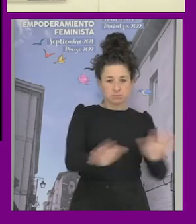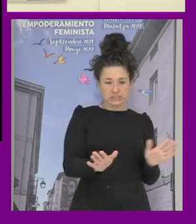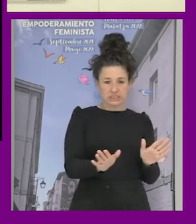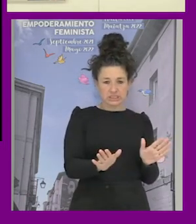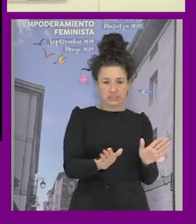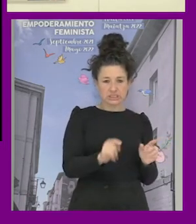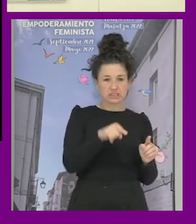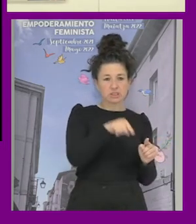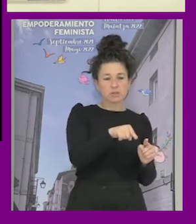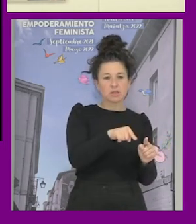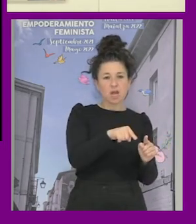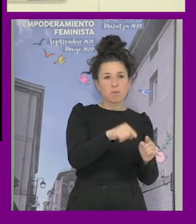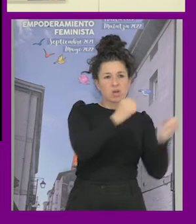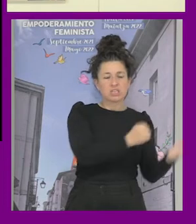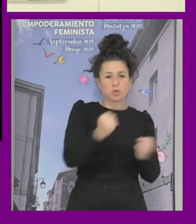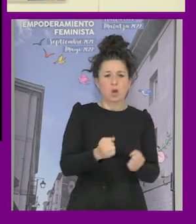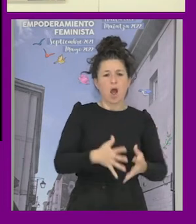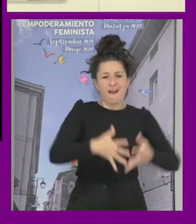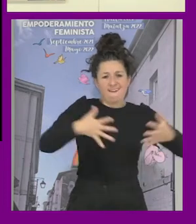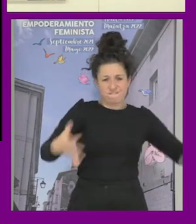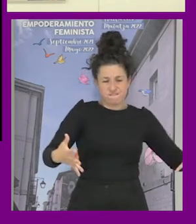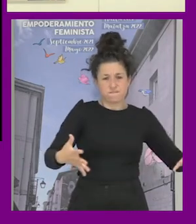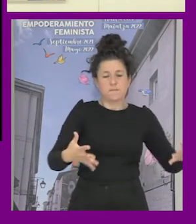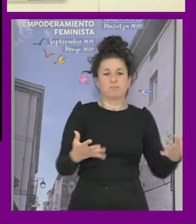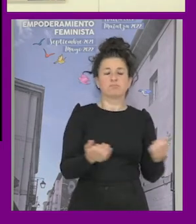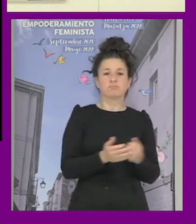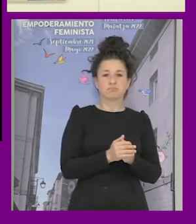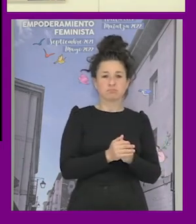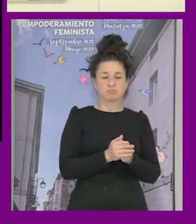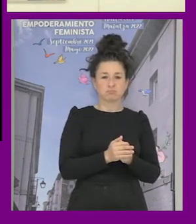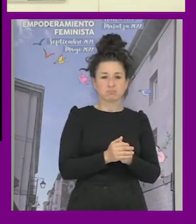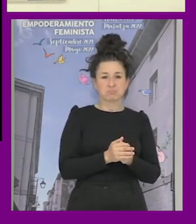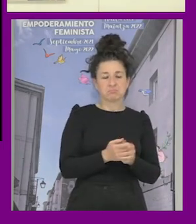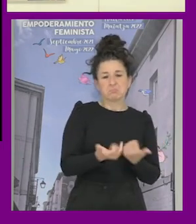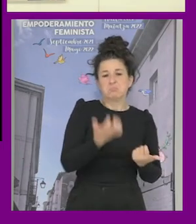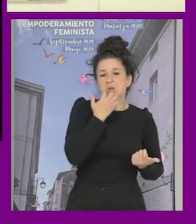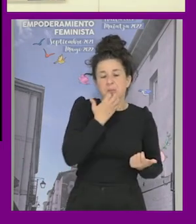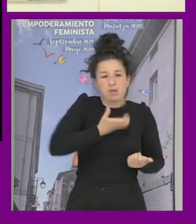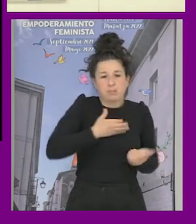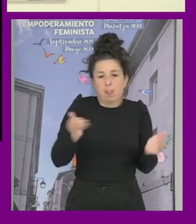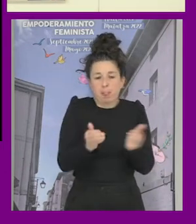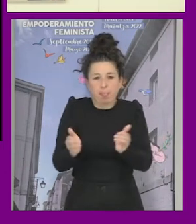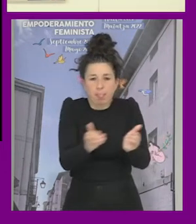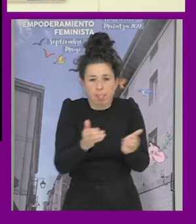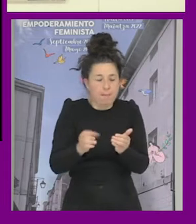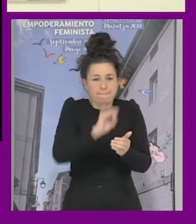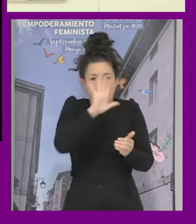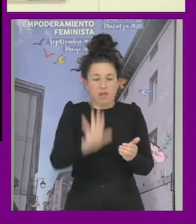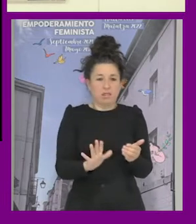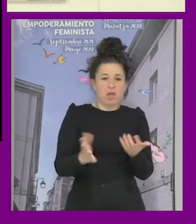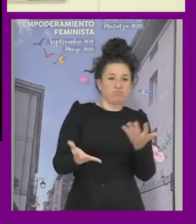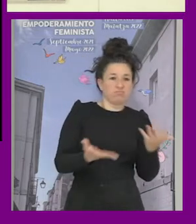de instituciones muy grandes lo que es algo que en en ayuntamientos por ejemplo más pequeños parece como algo